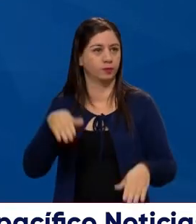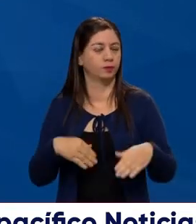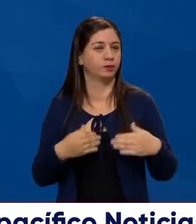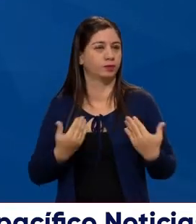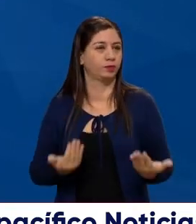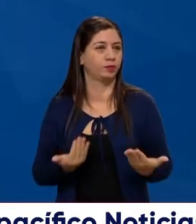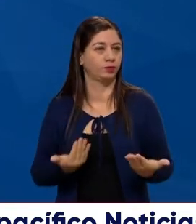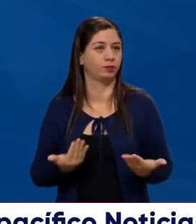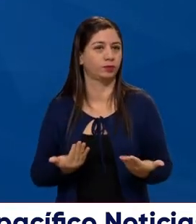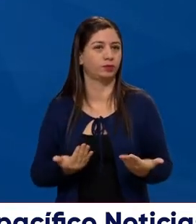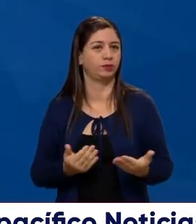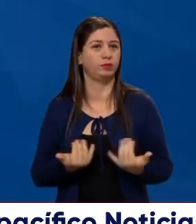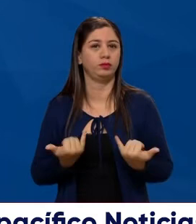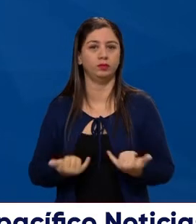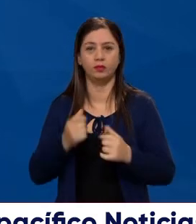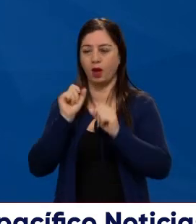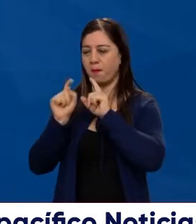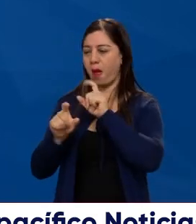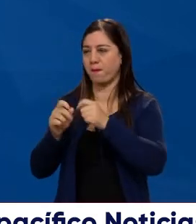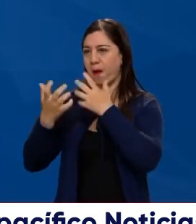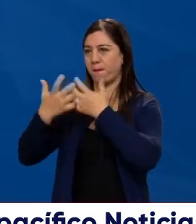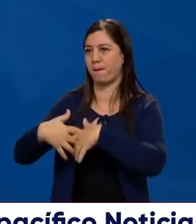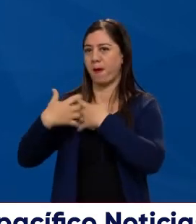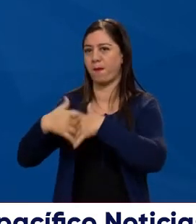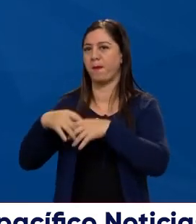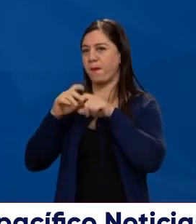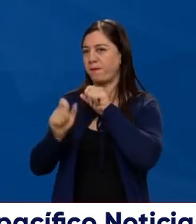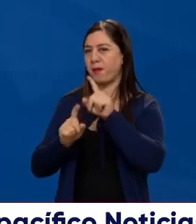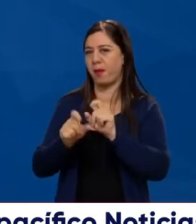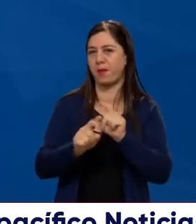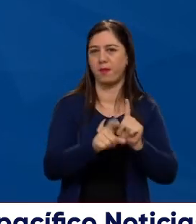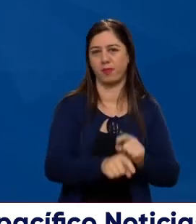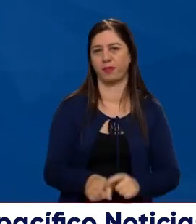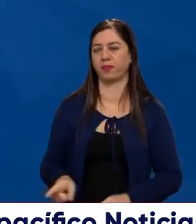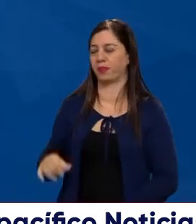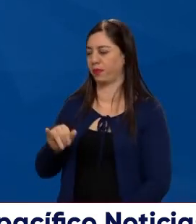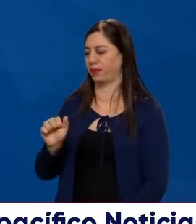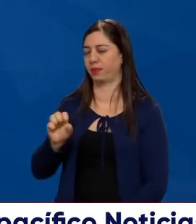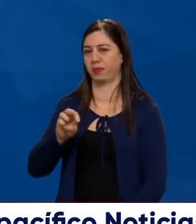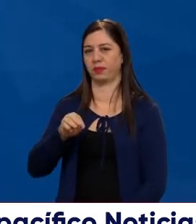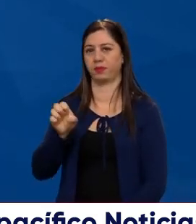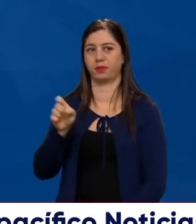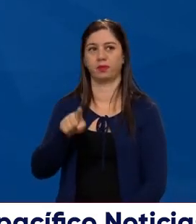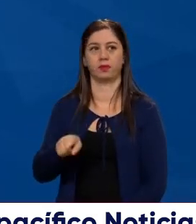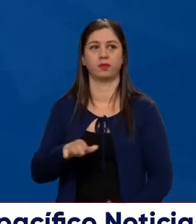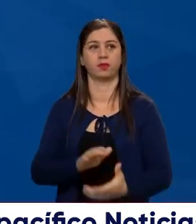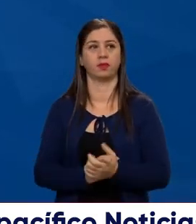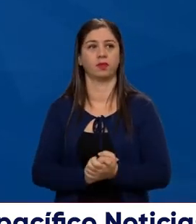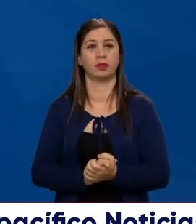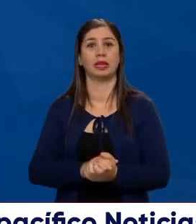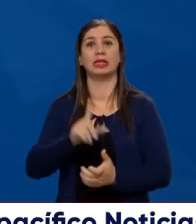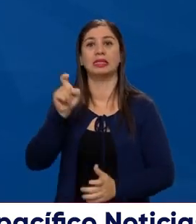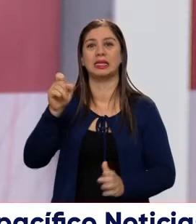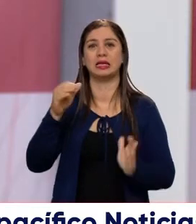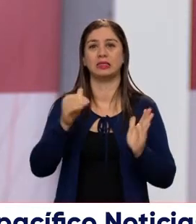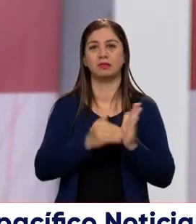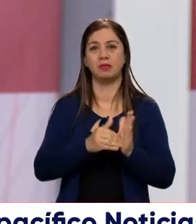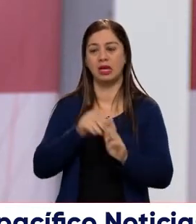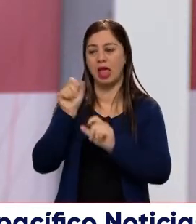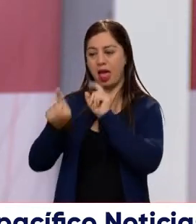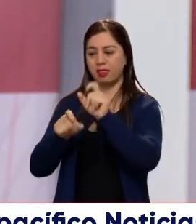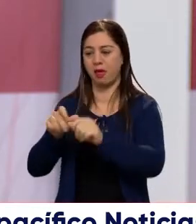fue el método de esta encuesta, cómo se realizó, empezamos con James. Pues mire, se realizan 6 mil entrevistas